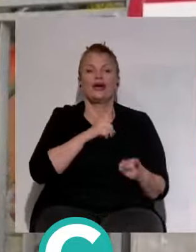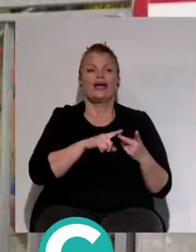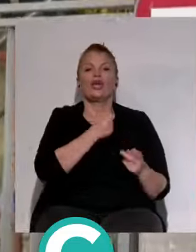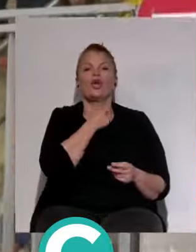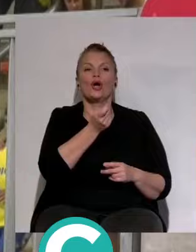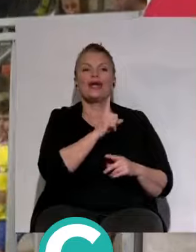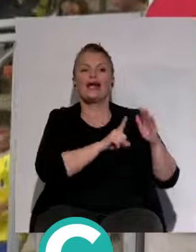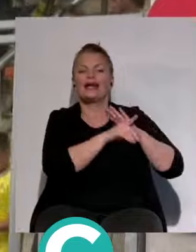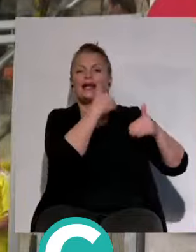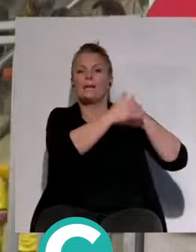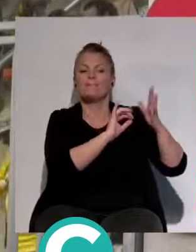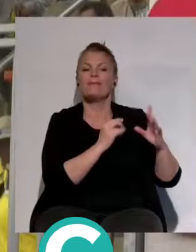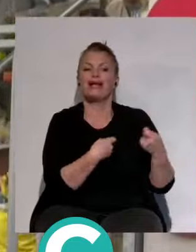cosas.